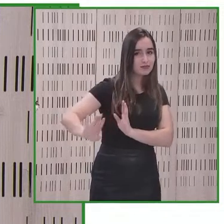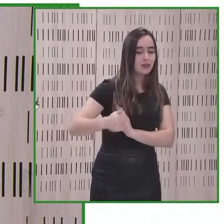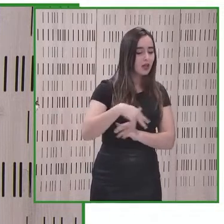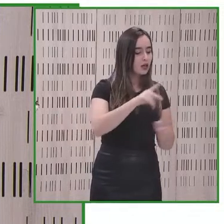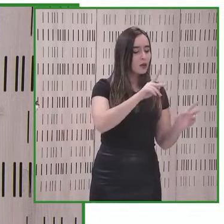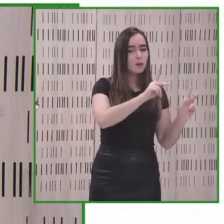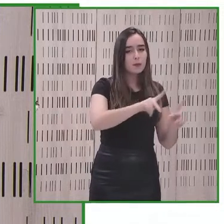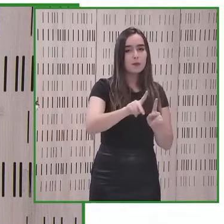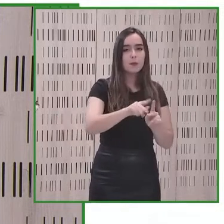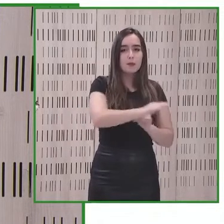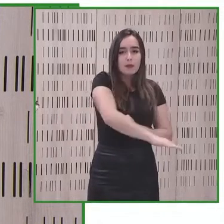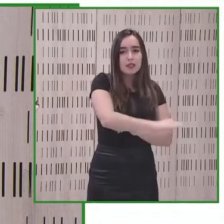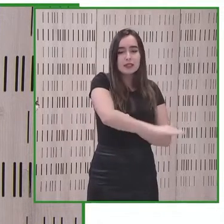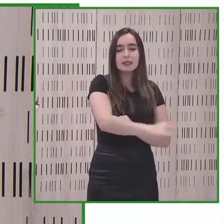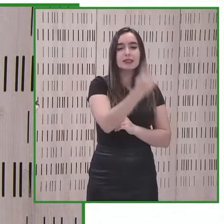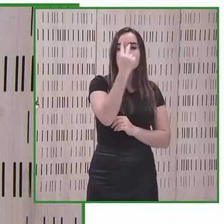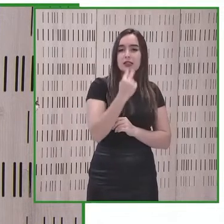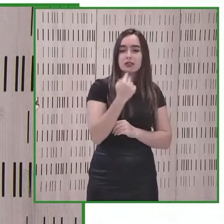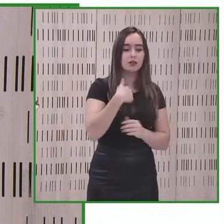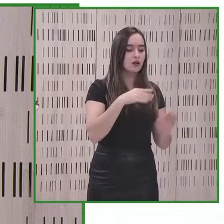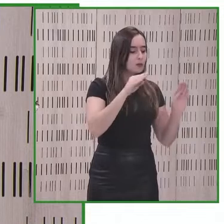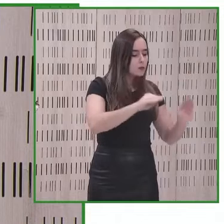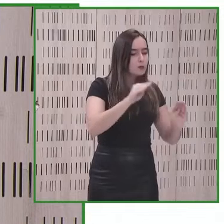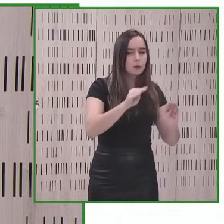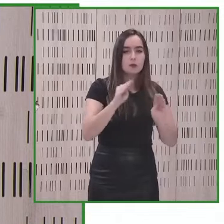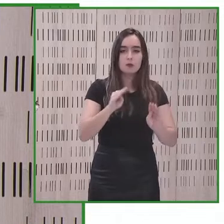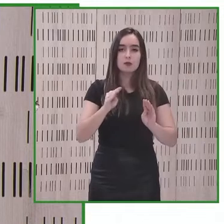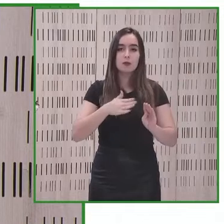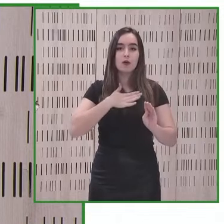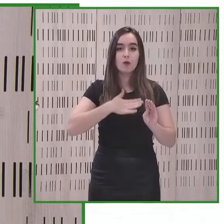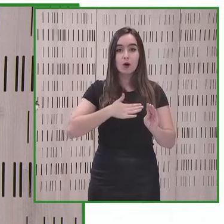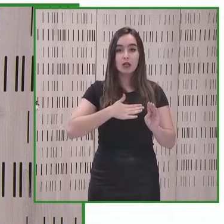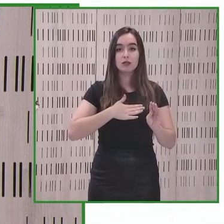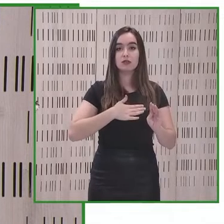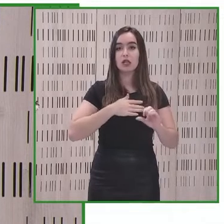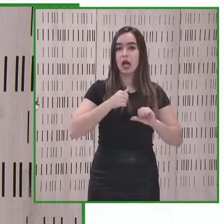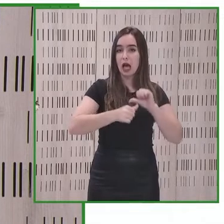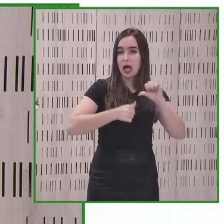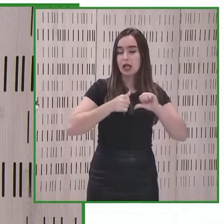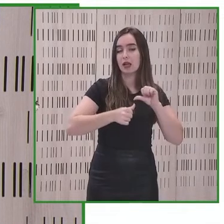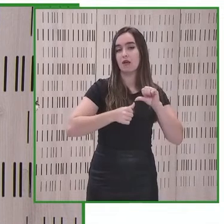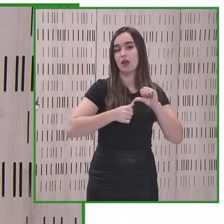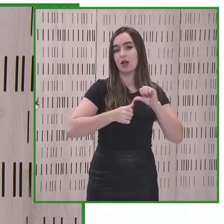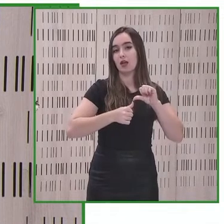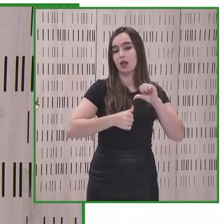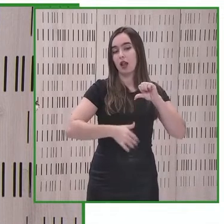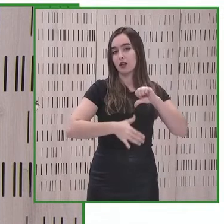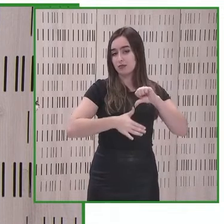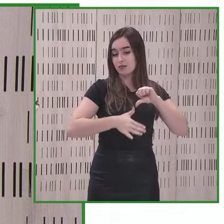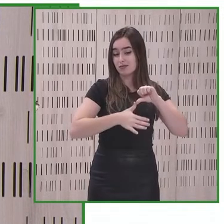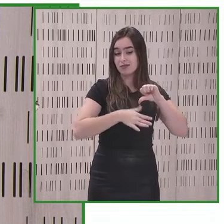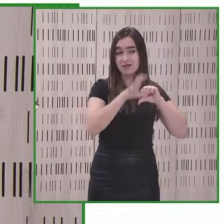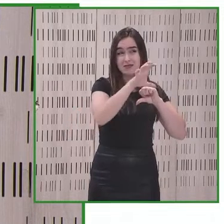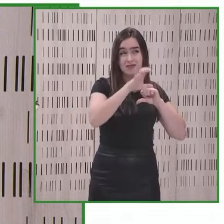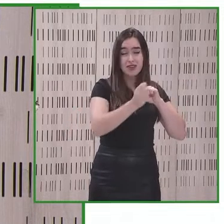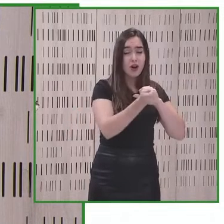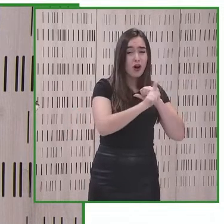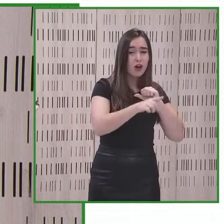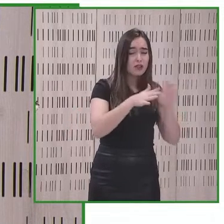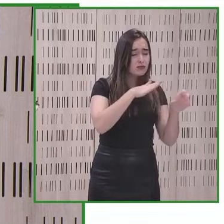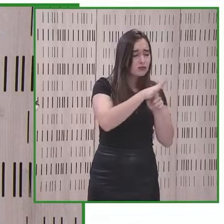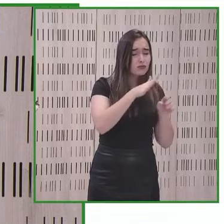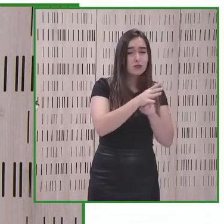en el espacio iberoamericano en todos los países iberoamericanos caribe y latinoamericanos en todos los países incluso los más